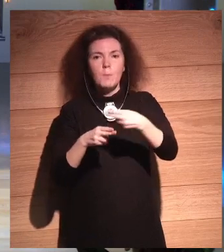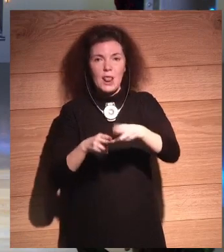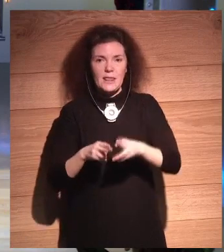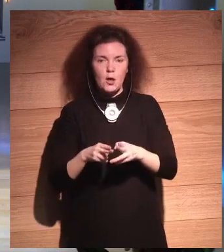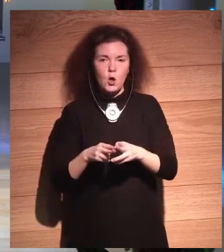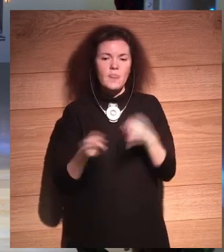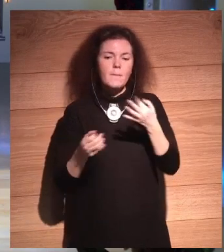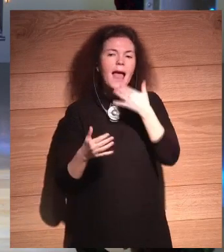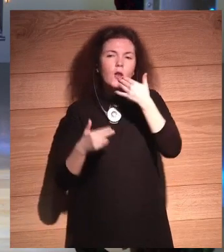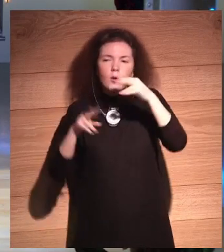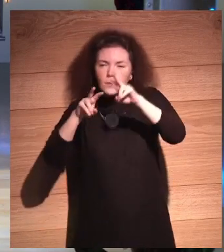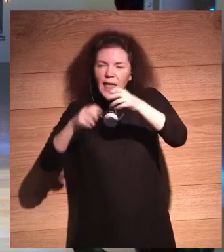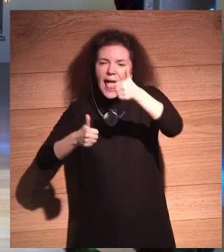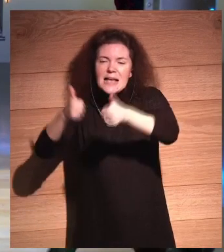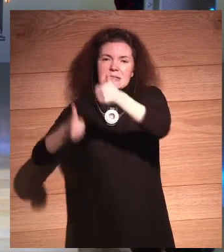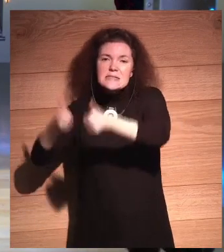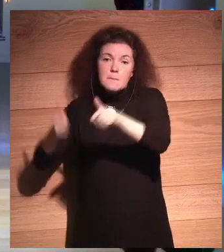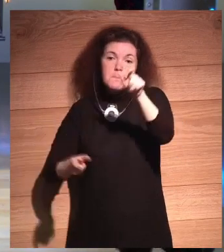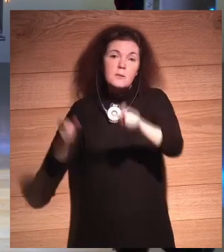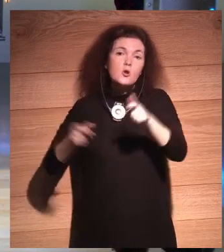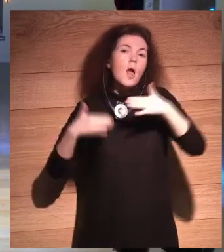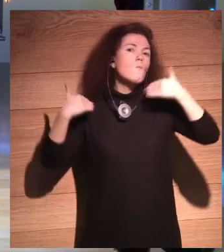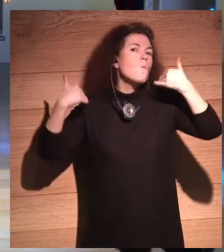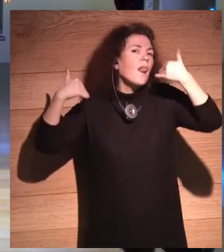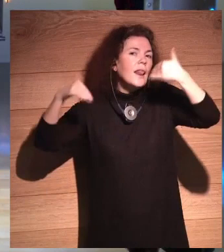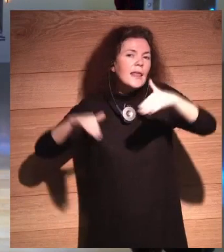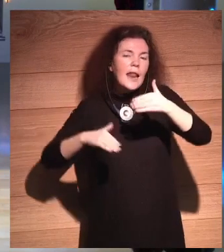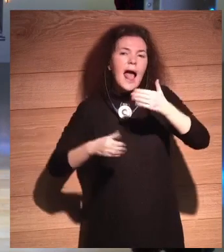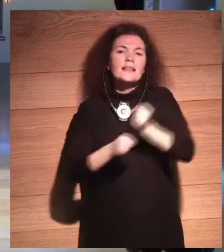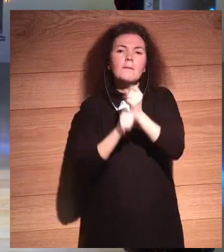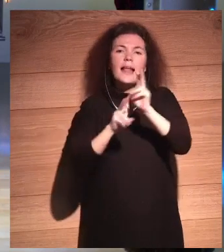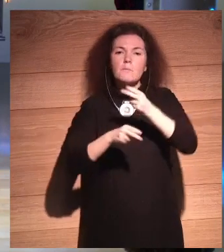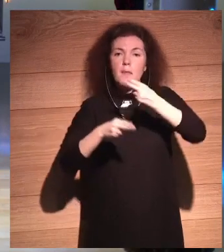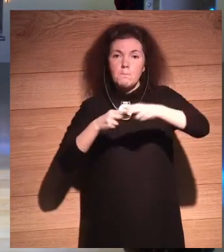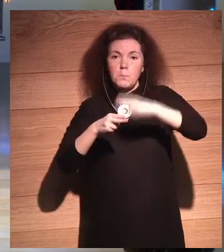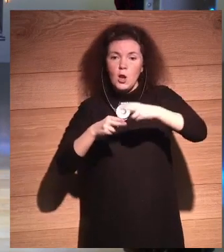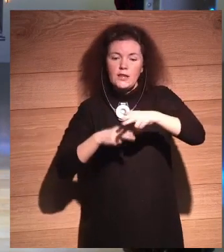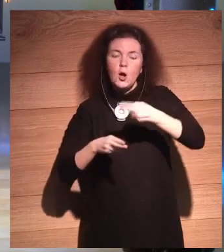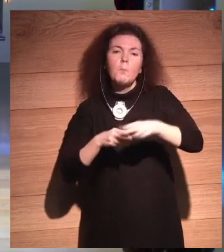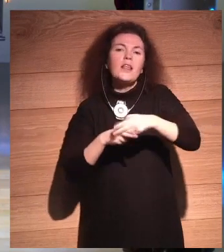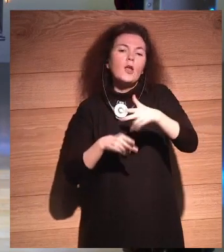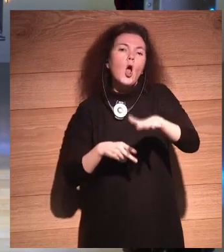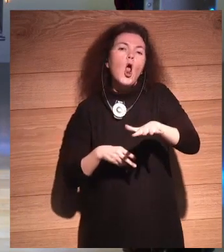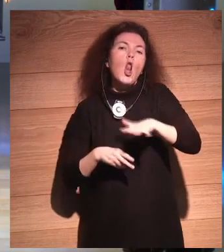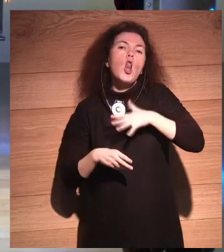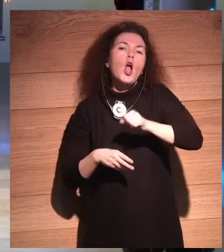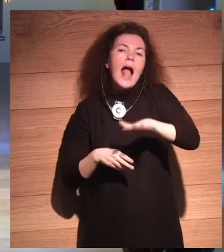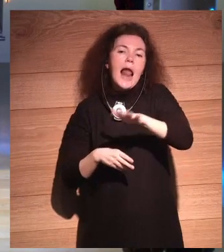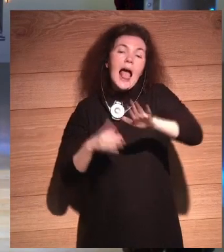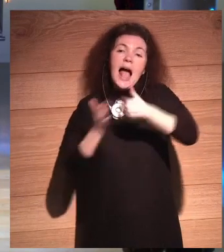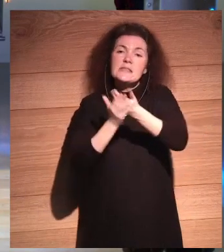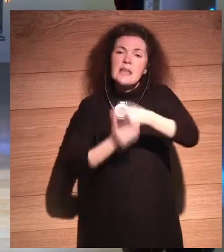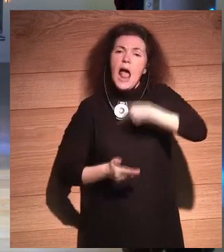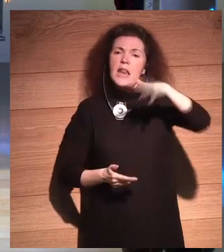que tendrían que hacer un examen cualquier persona que esté en un puesto político, desde lo local hasta lo nacional,